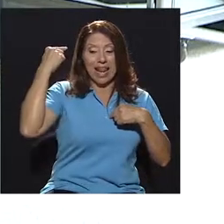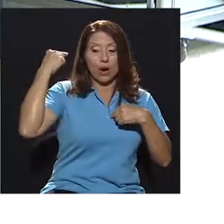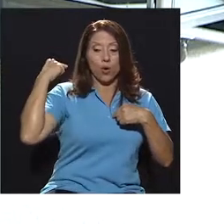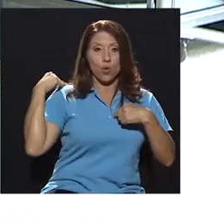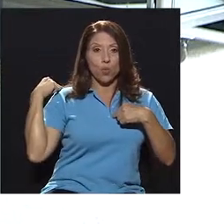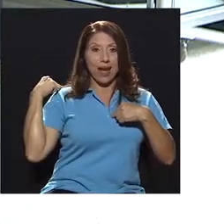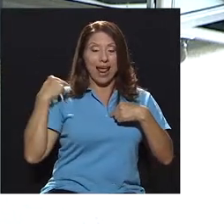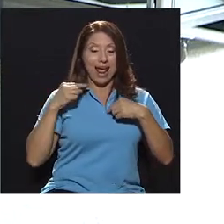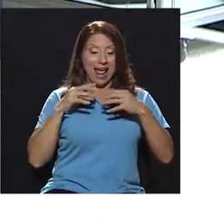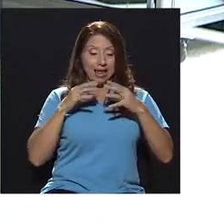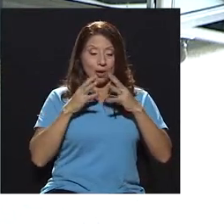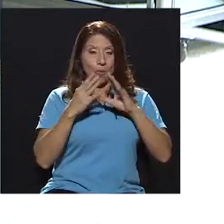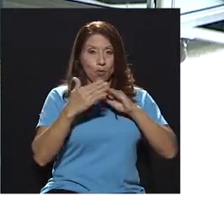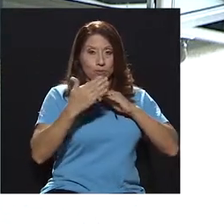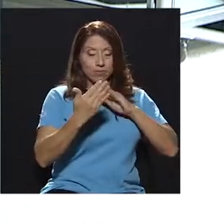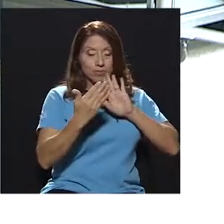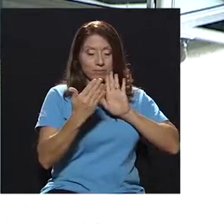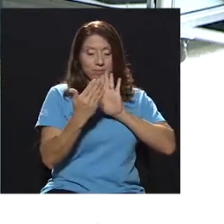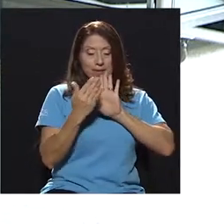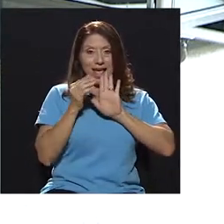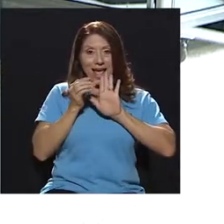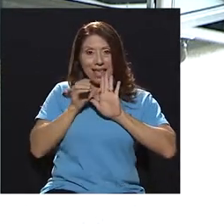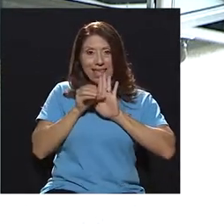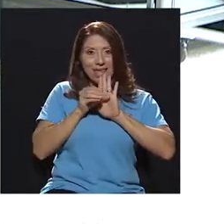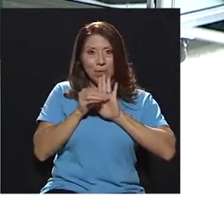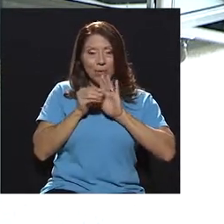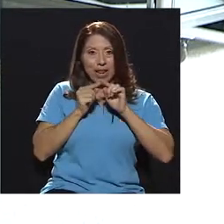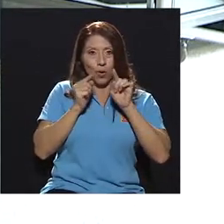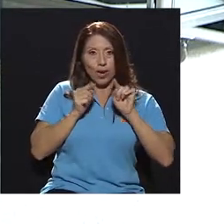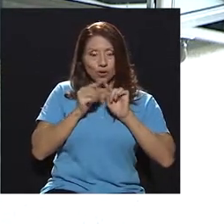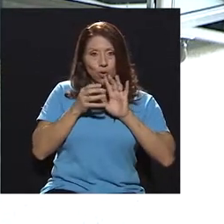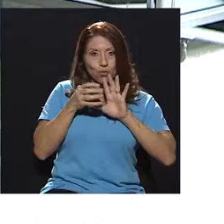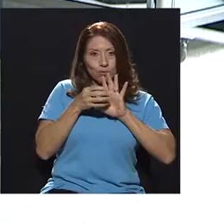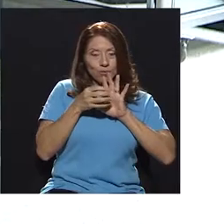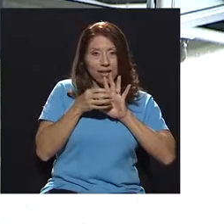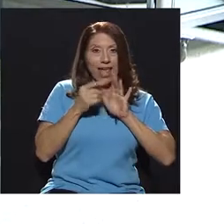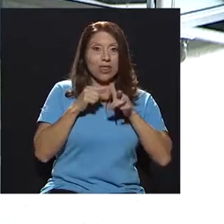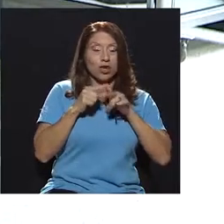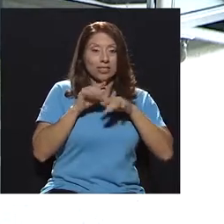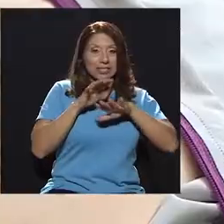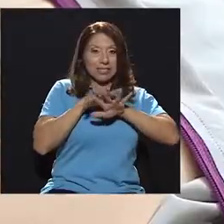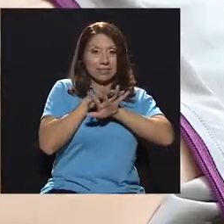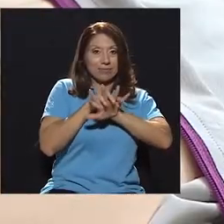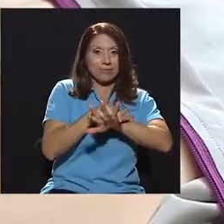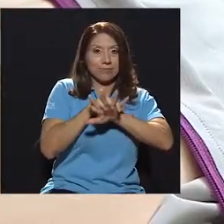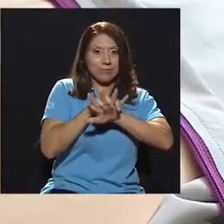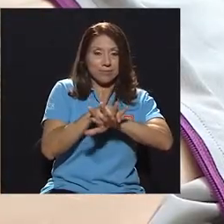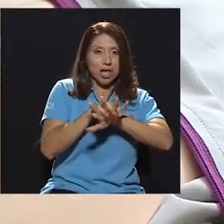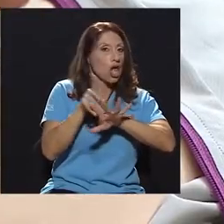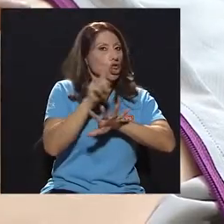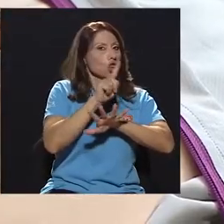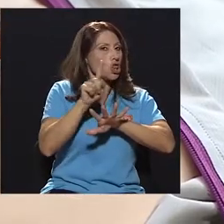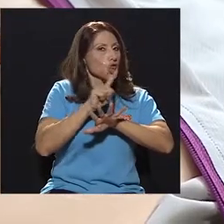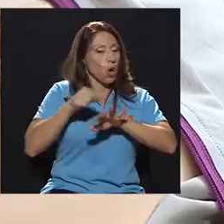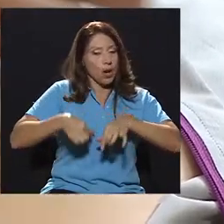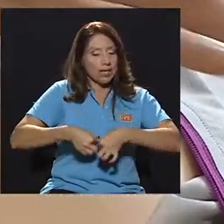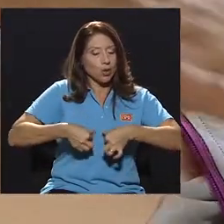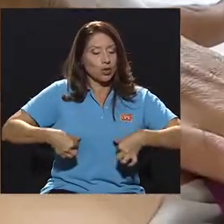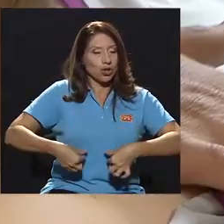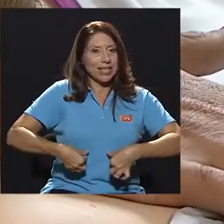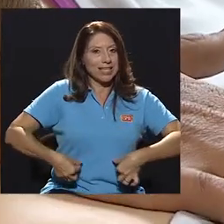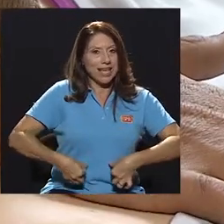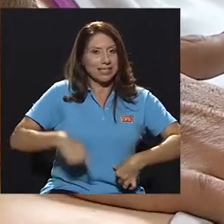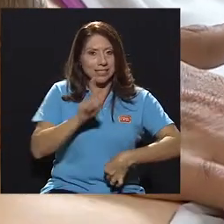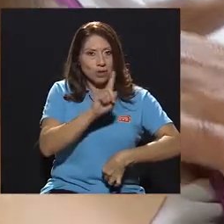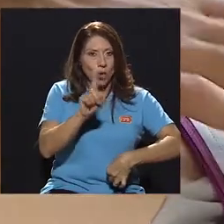yo debo hacer una compresión rápido y fuerte y no estoy comprimiendo sobre costillas. Si yo coloco las manos en